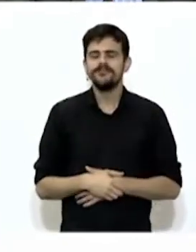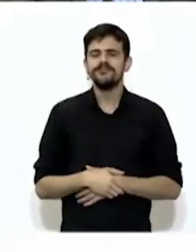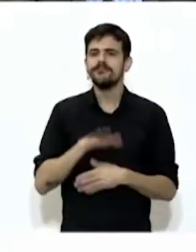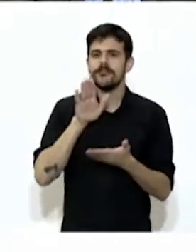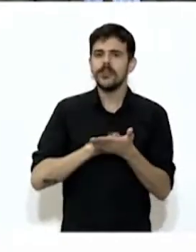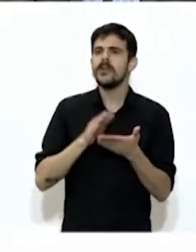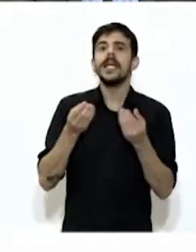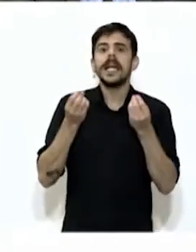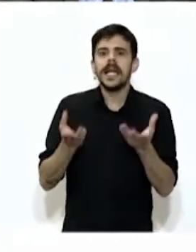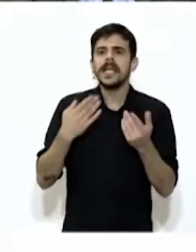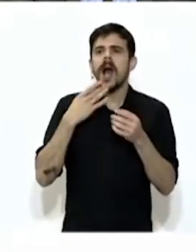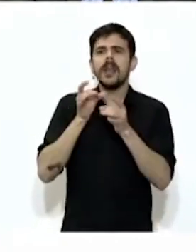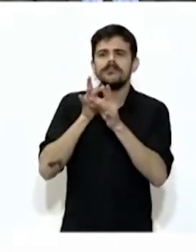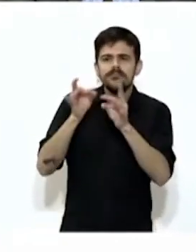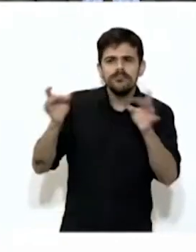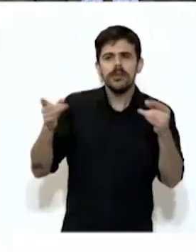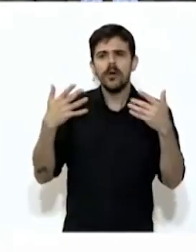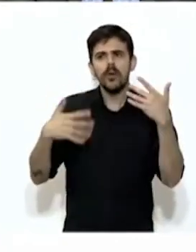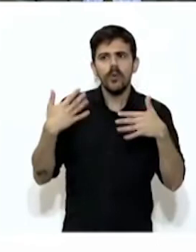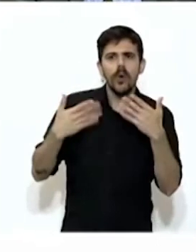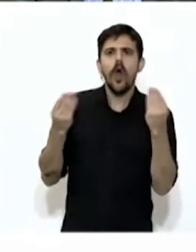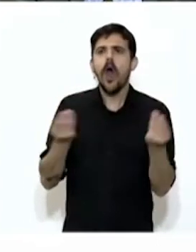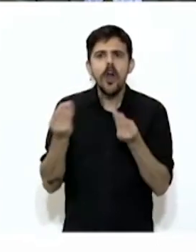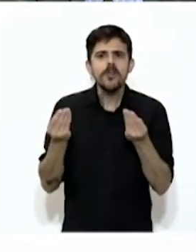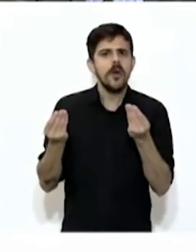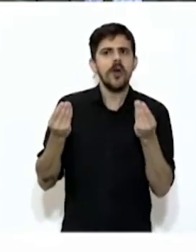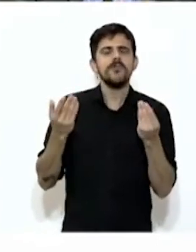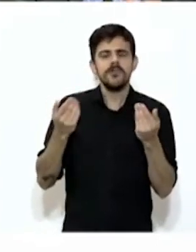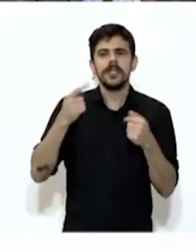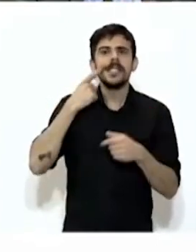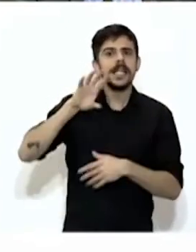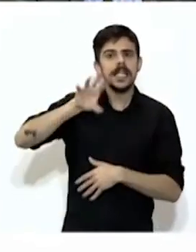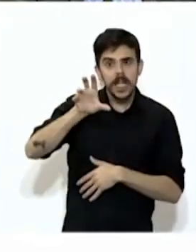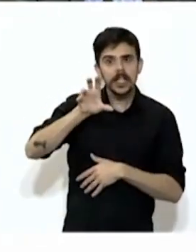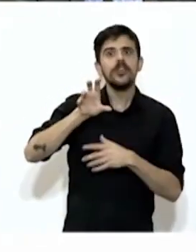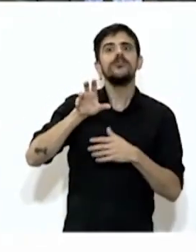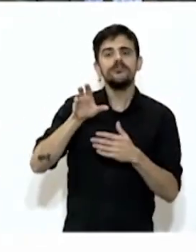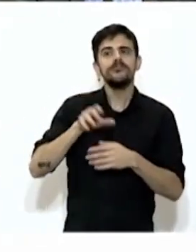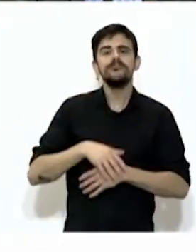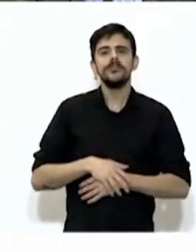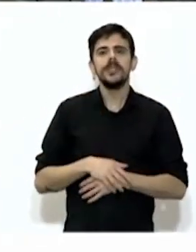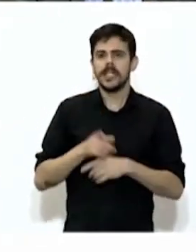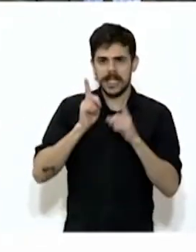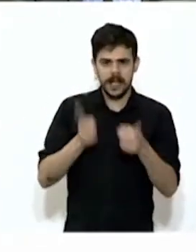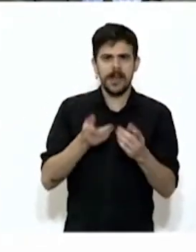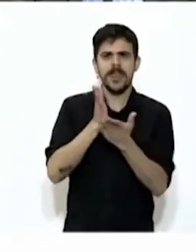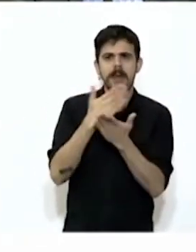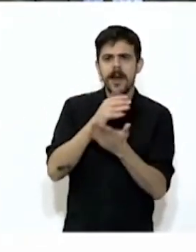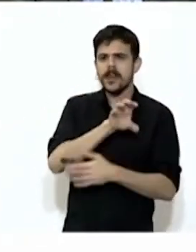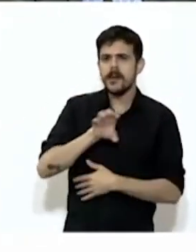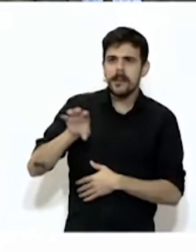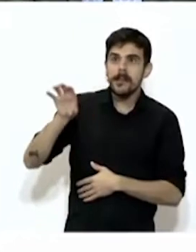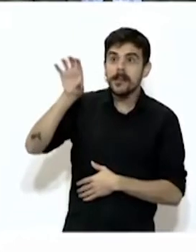del nivel de transmisibilidad que existe en nuestra provincia y distribuido geográficamente por los distintos